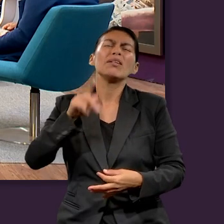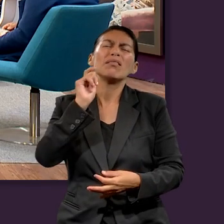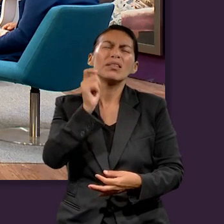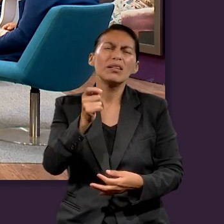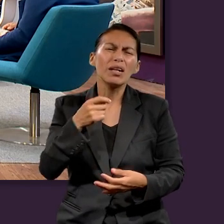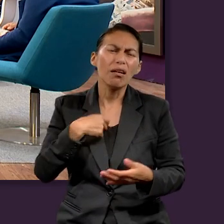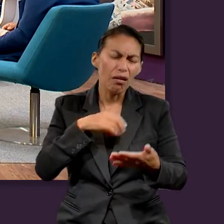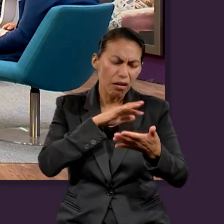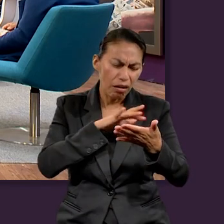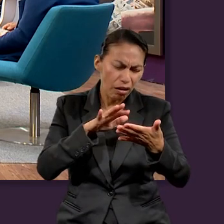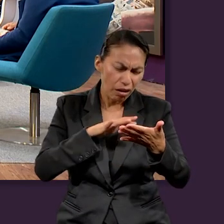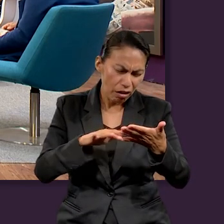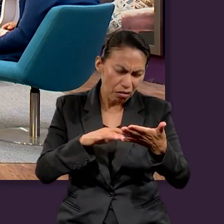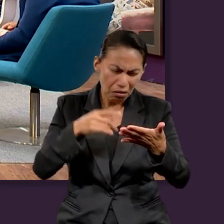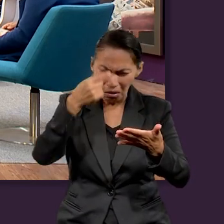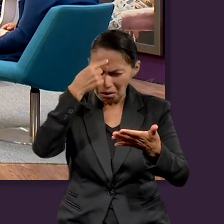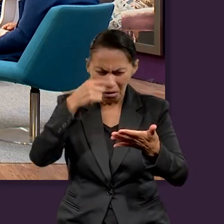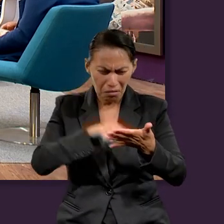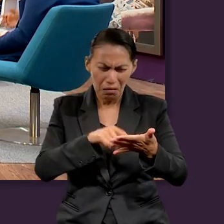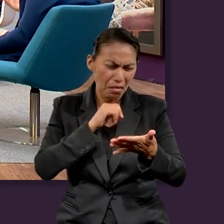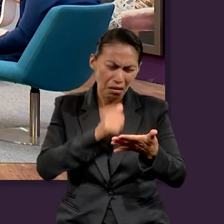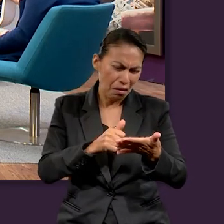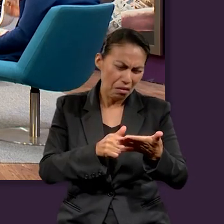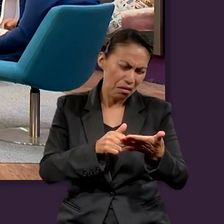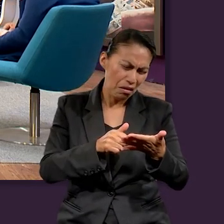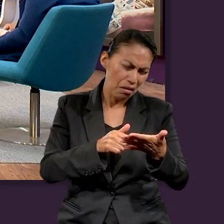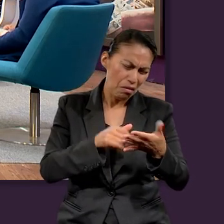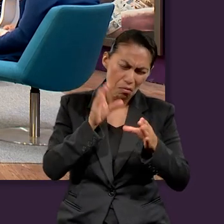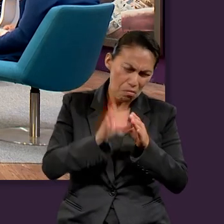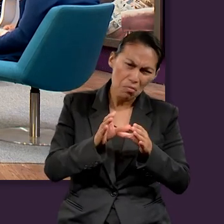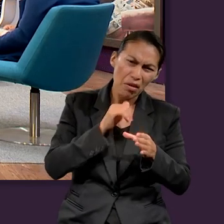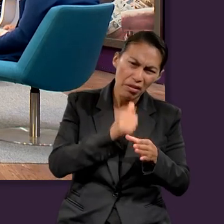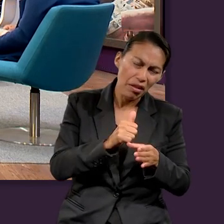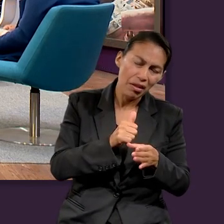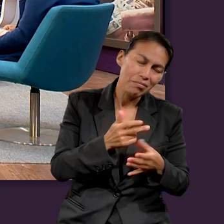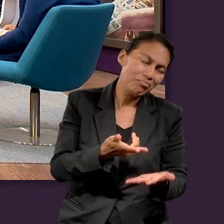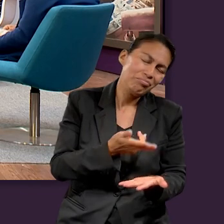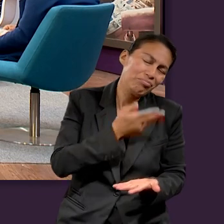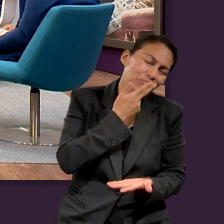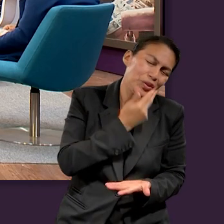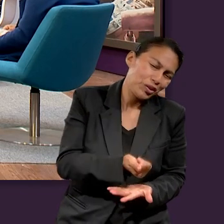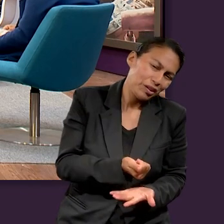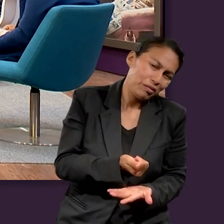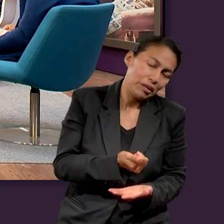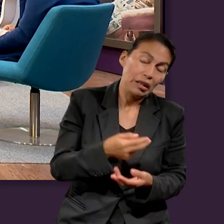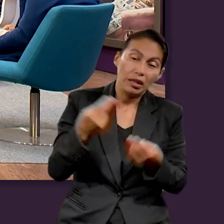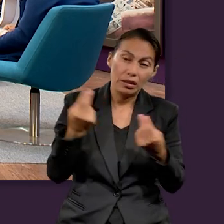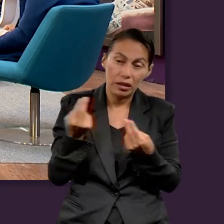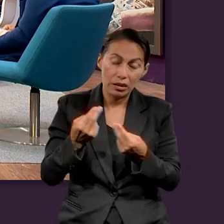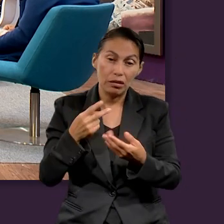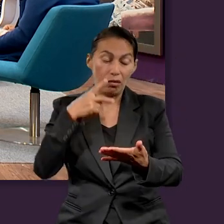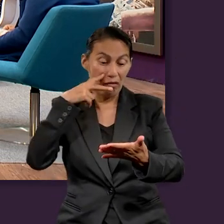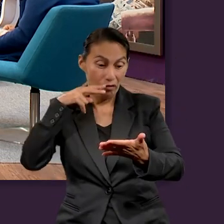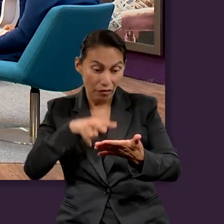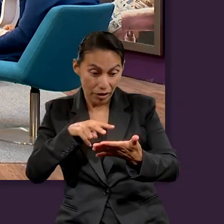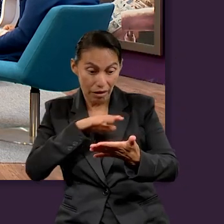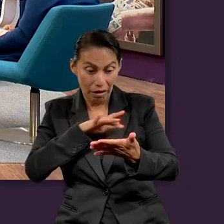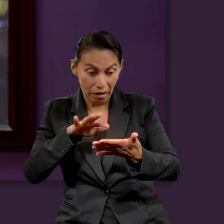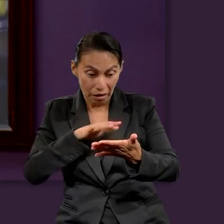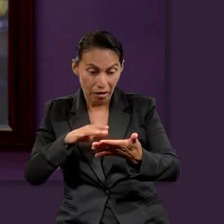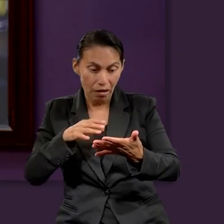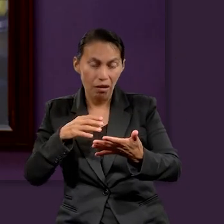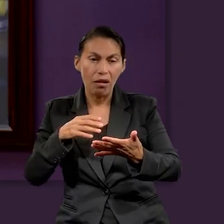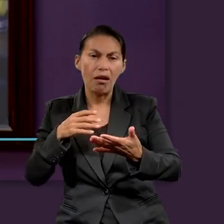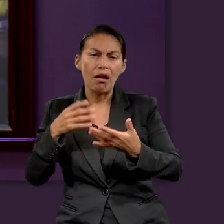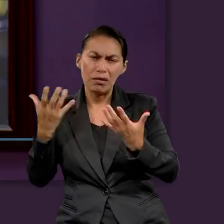si solo las leo y no las vivo? O no las creo incluso, pues no me sirven de mucho. Así es. Y agregando lo que dijo Esmeralda,